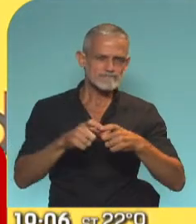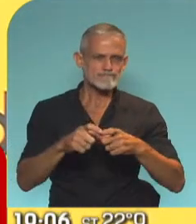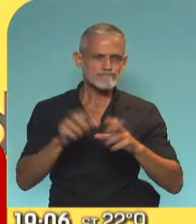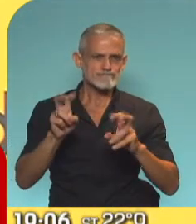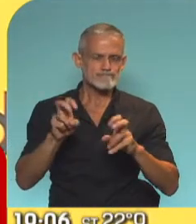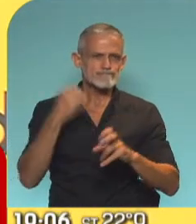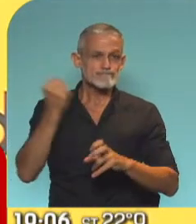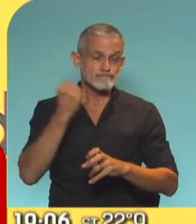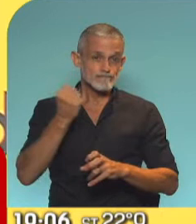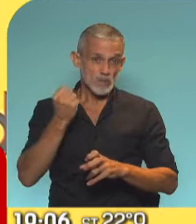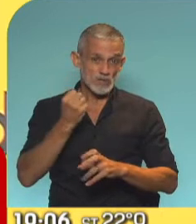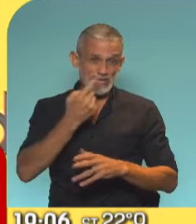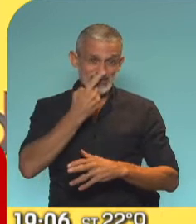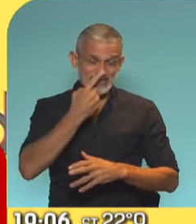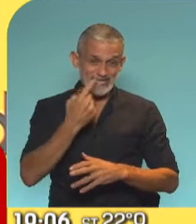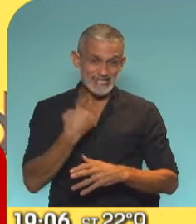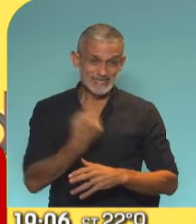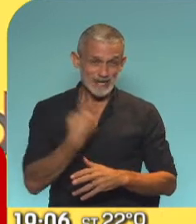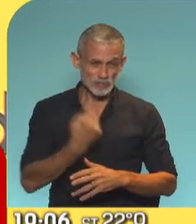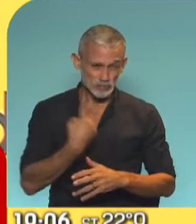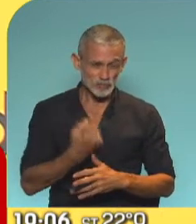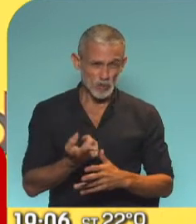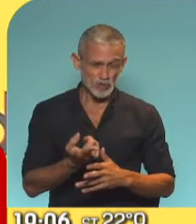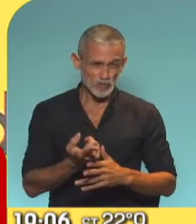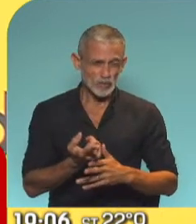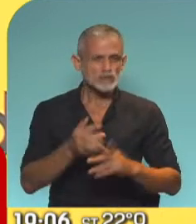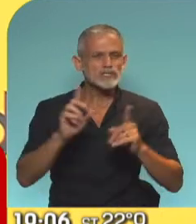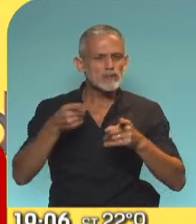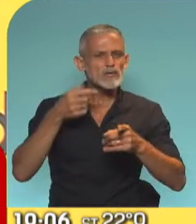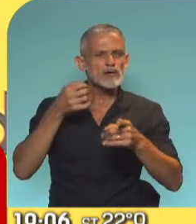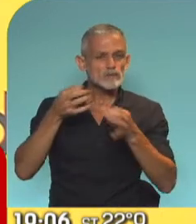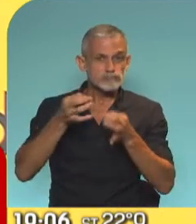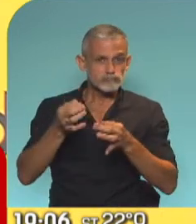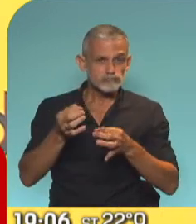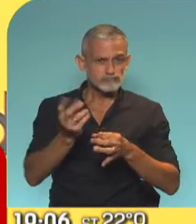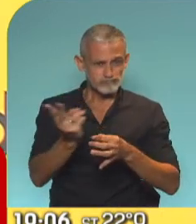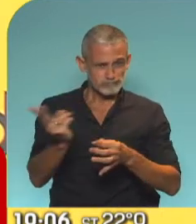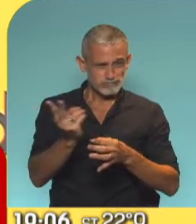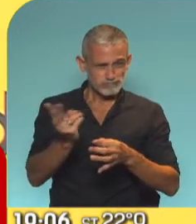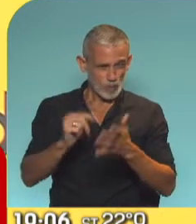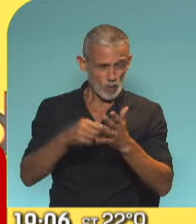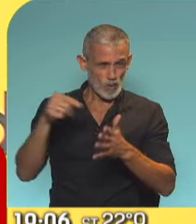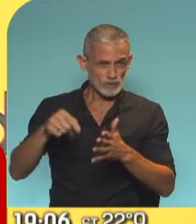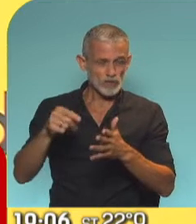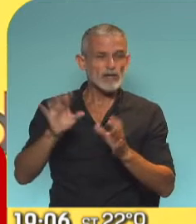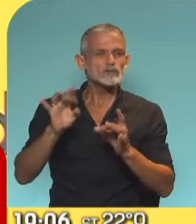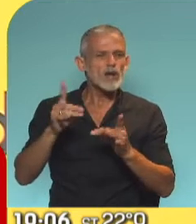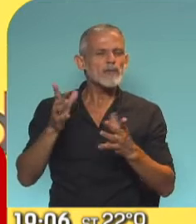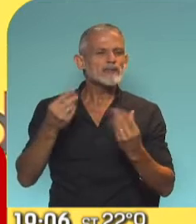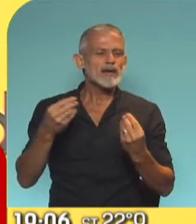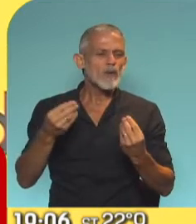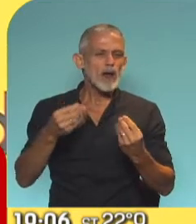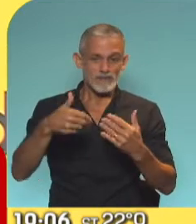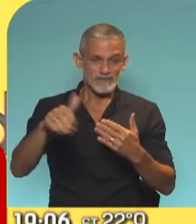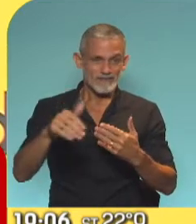de forma marcada, y lo conversamos también con ellos, no sólo el tránsito que tenemos en las